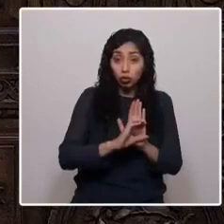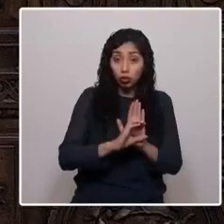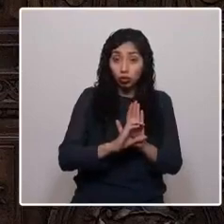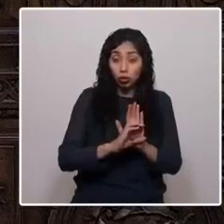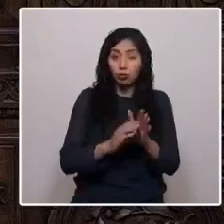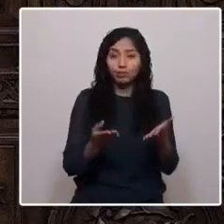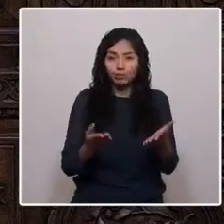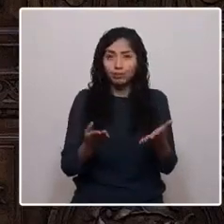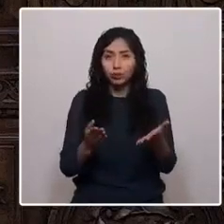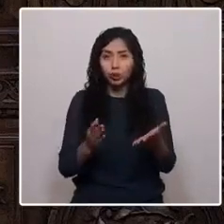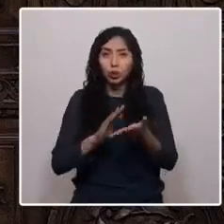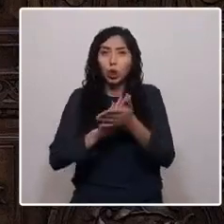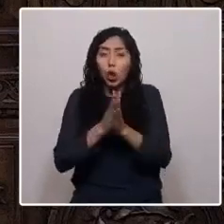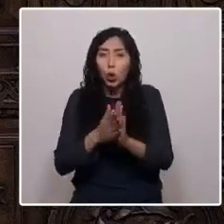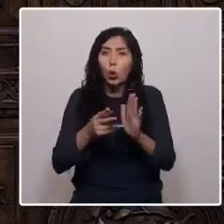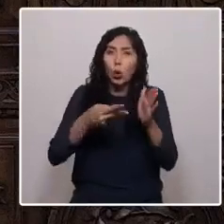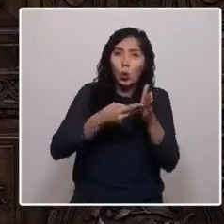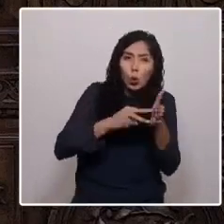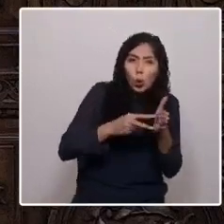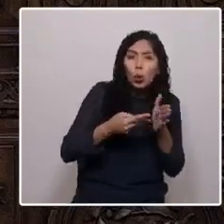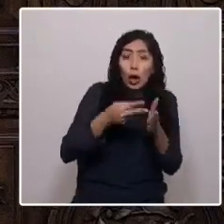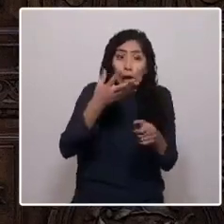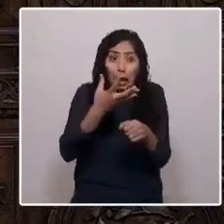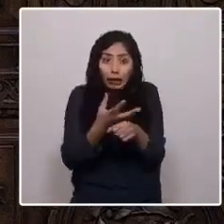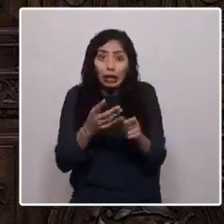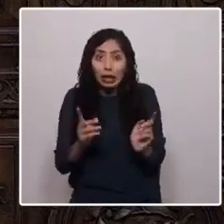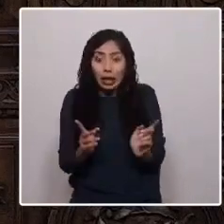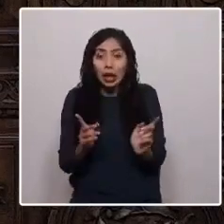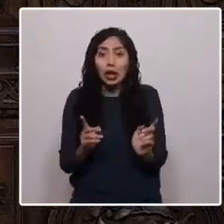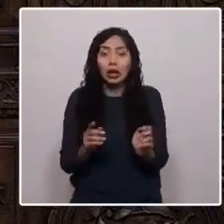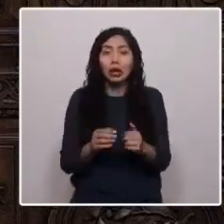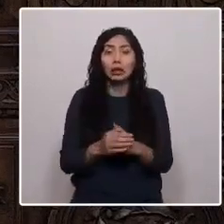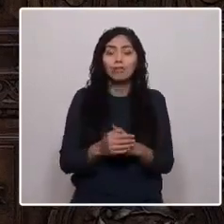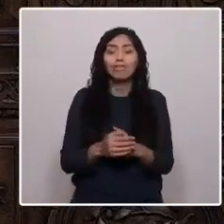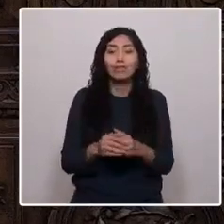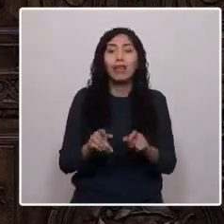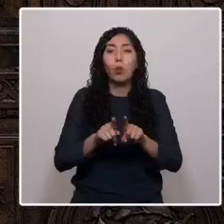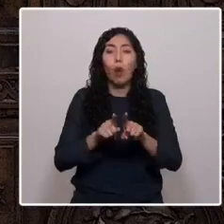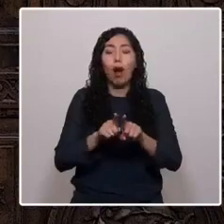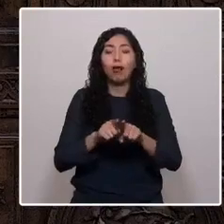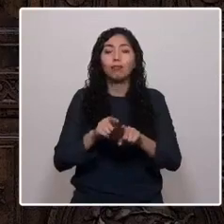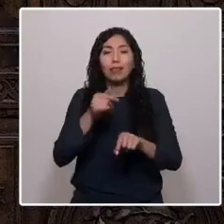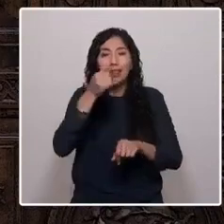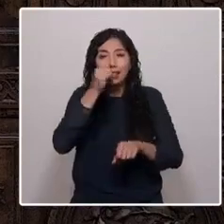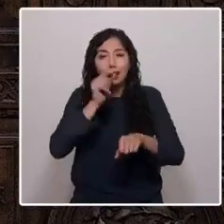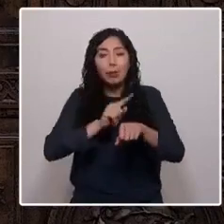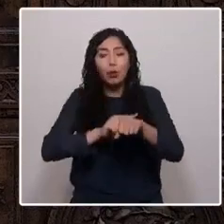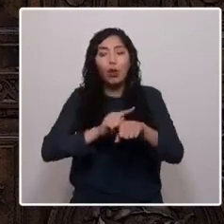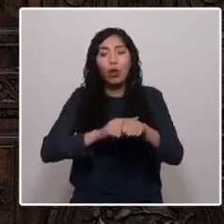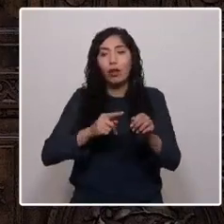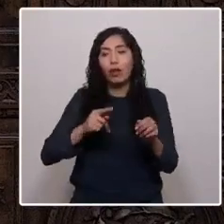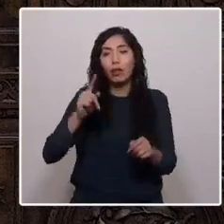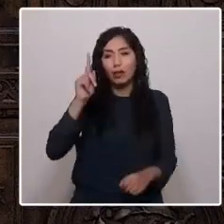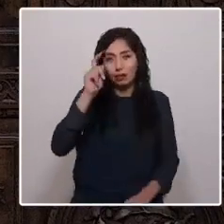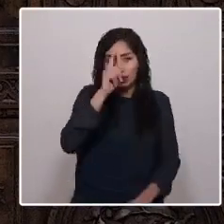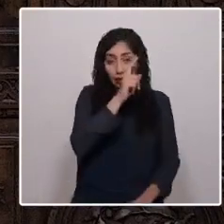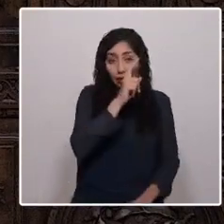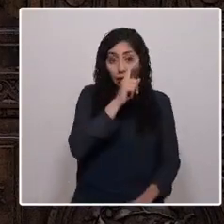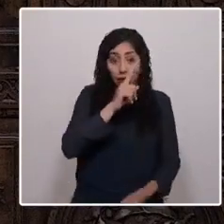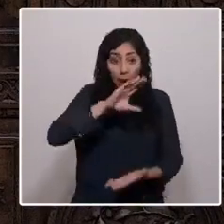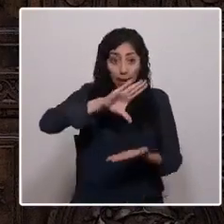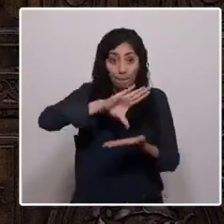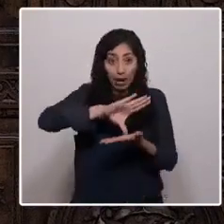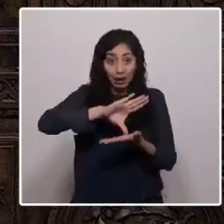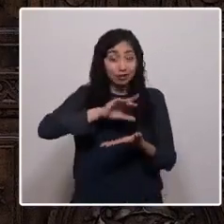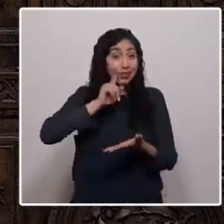todas las innegables dificultades ocurridas, hemos vivido tiempos difíciles. Mientras el país se enfrenta a una